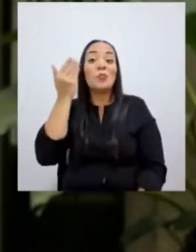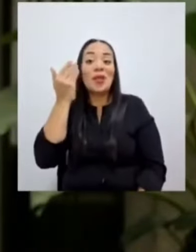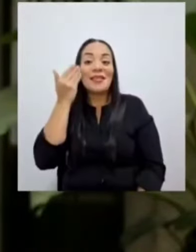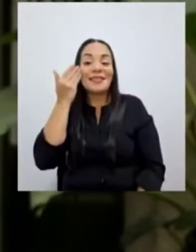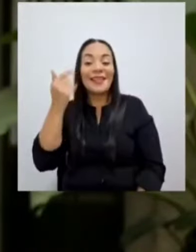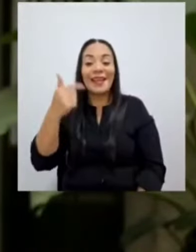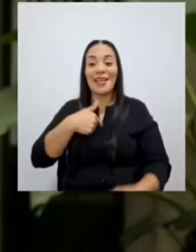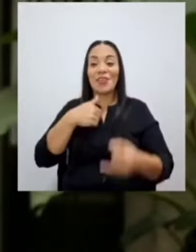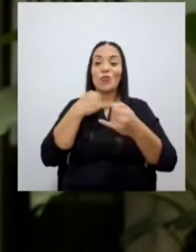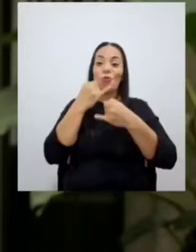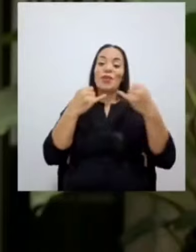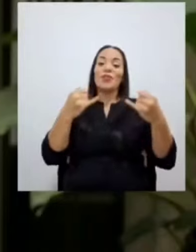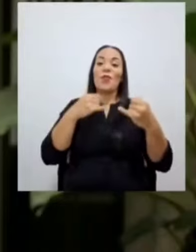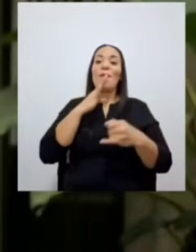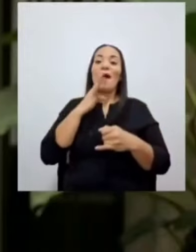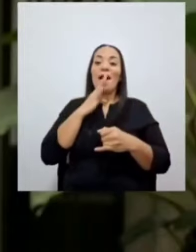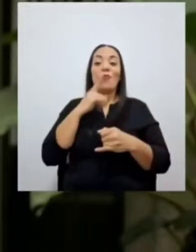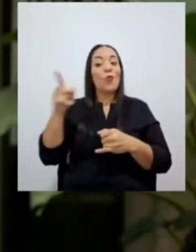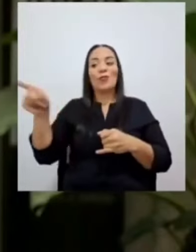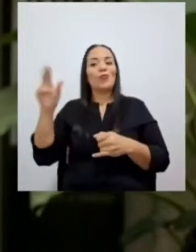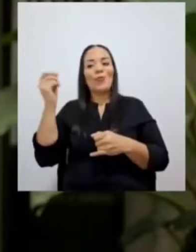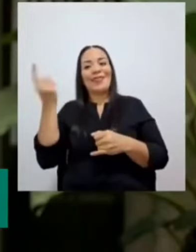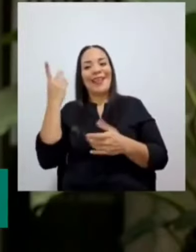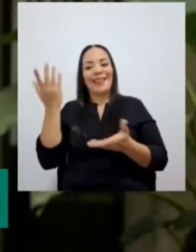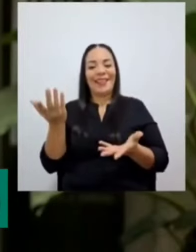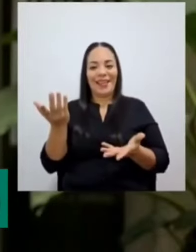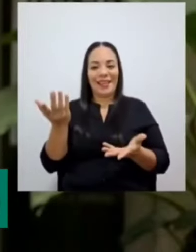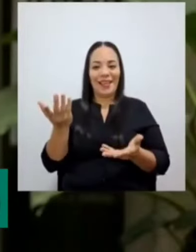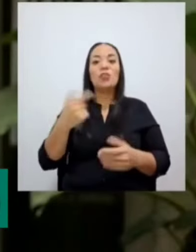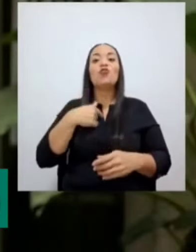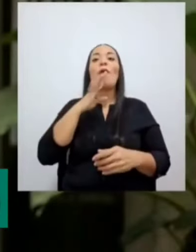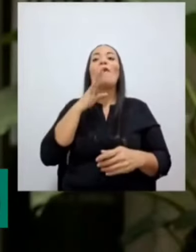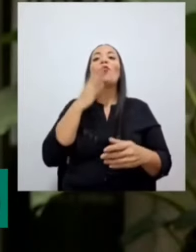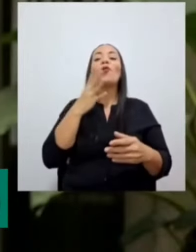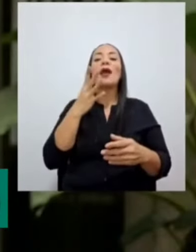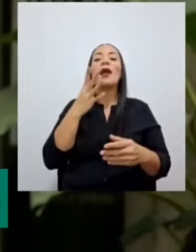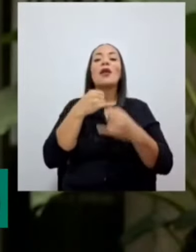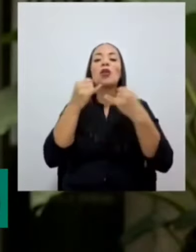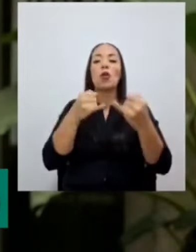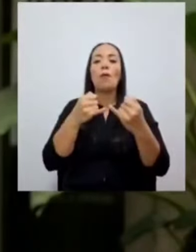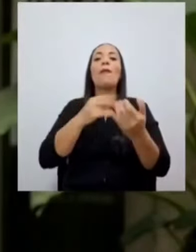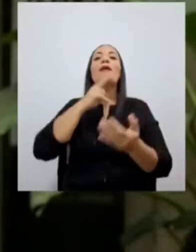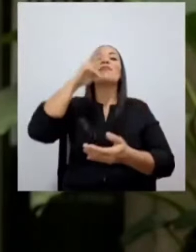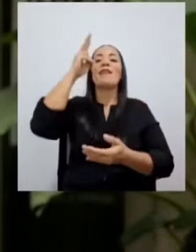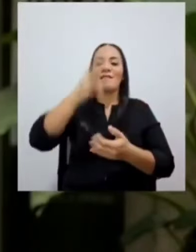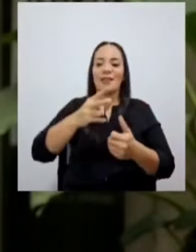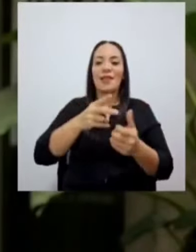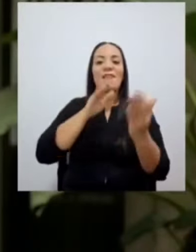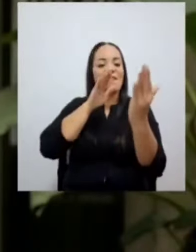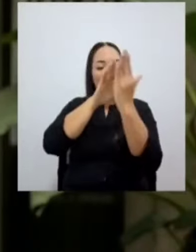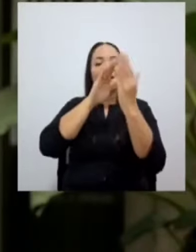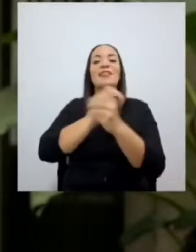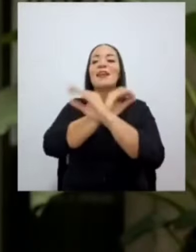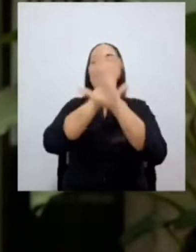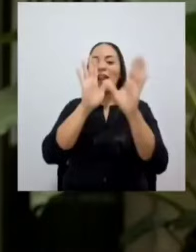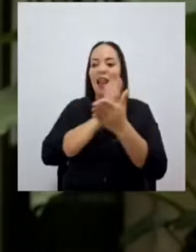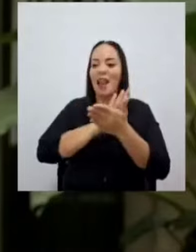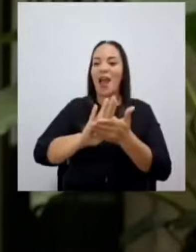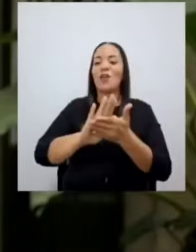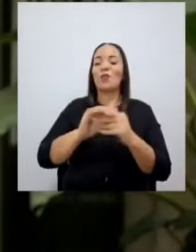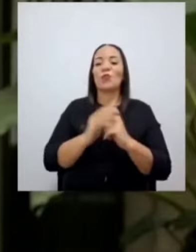idioma que ellos no pueden hablar la verdad de frente y clarito. Y a eso le llaman bullying.